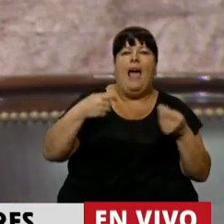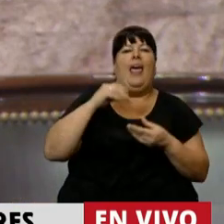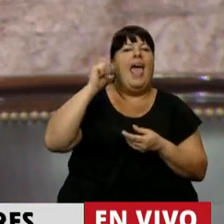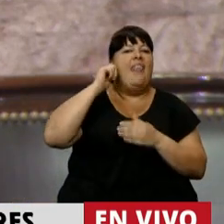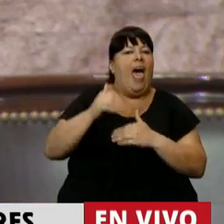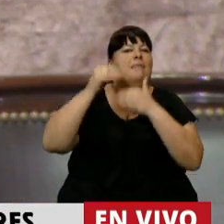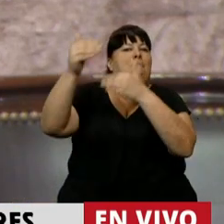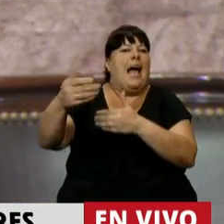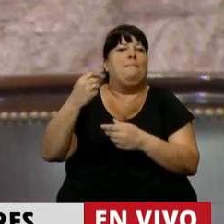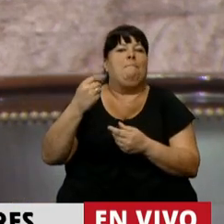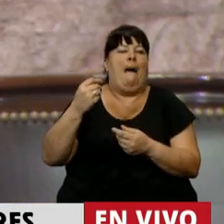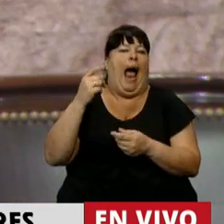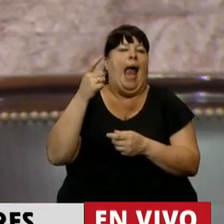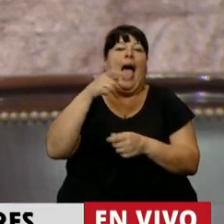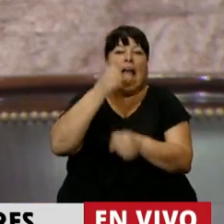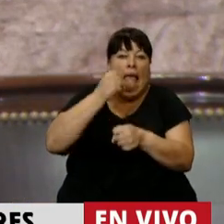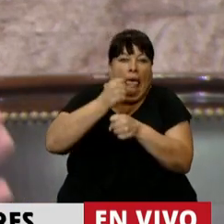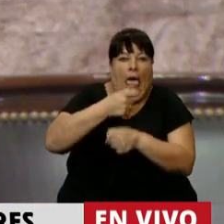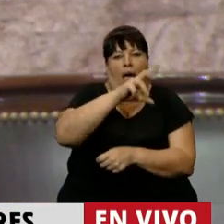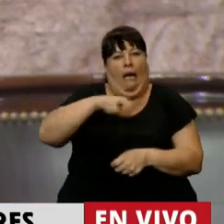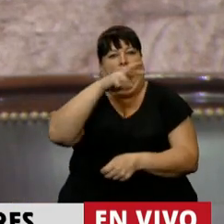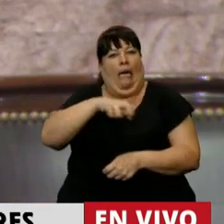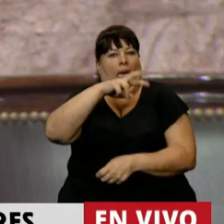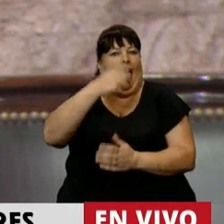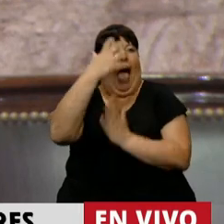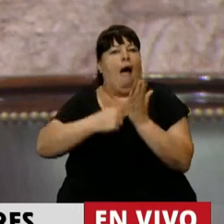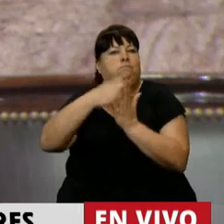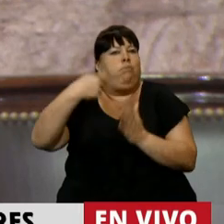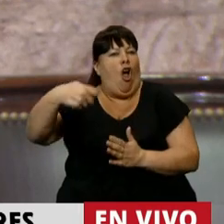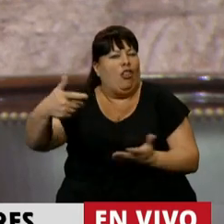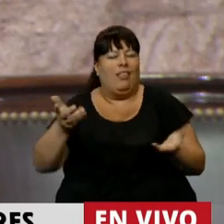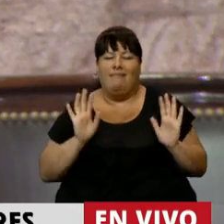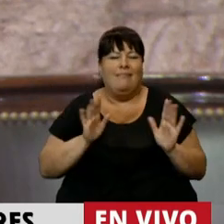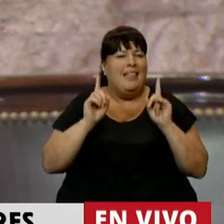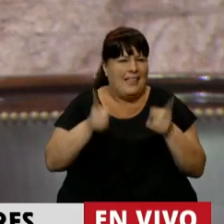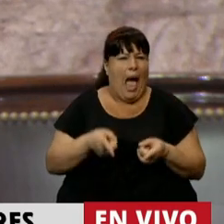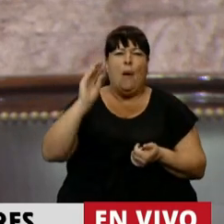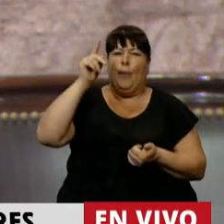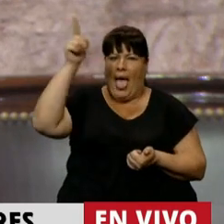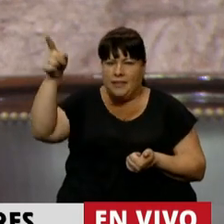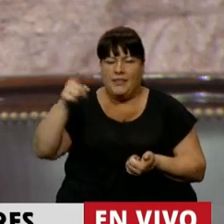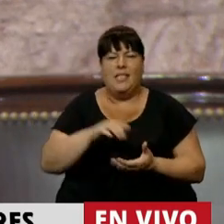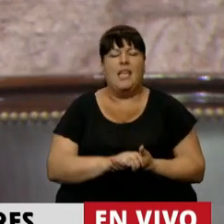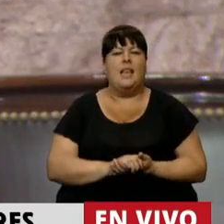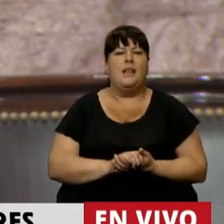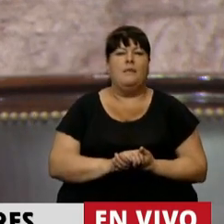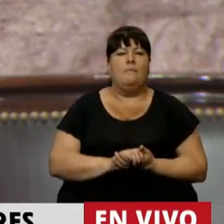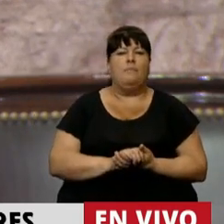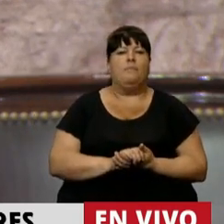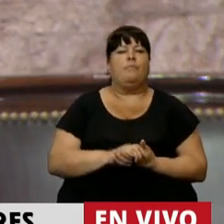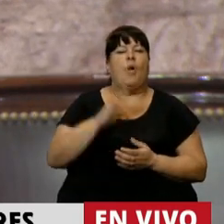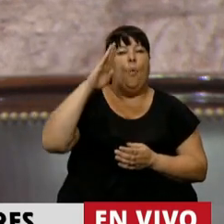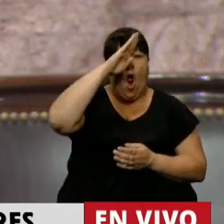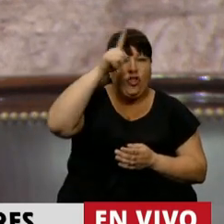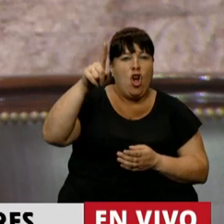elevar la edad jubilatoria para sacarle hasta la última gota de sudor y fíjense, esto pasó en Brasil, lo hizo